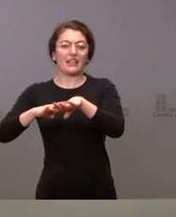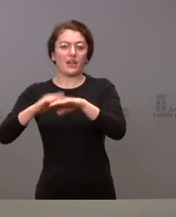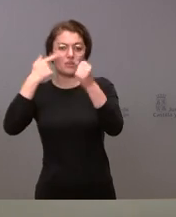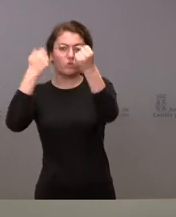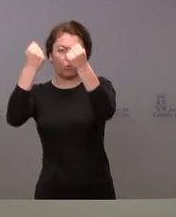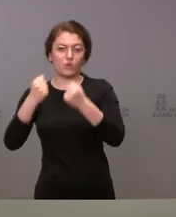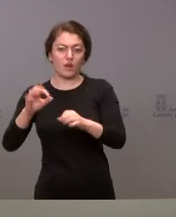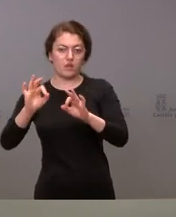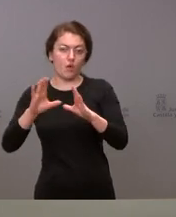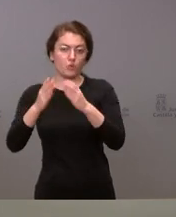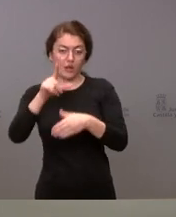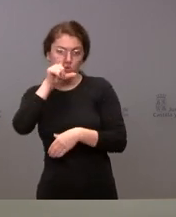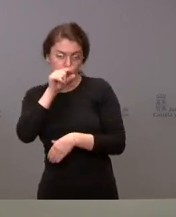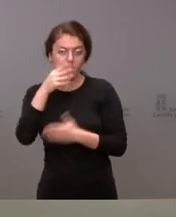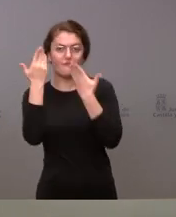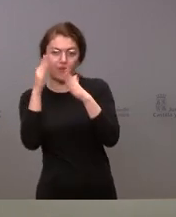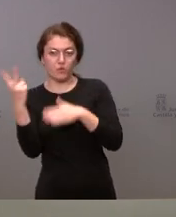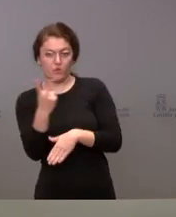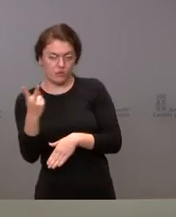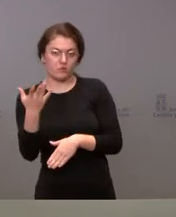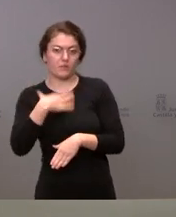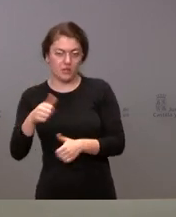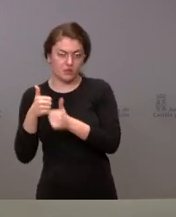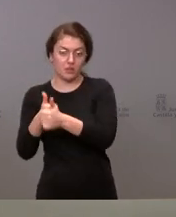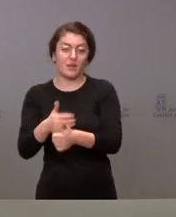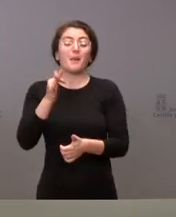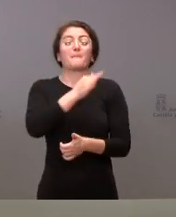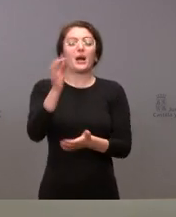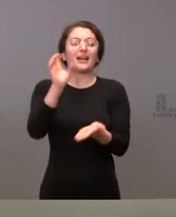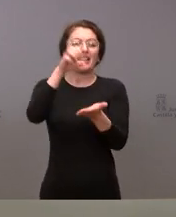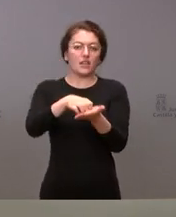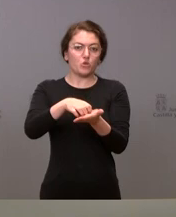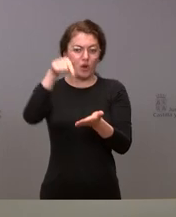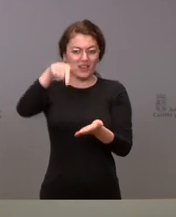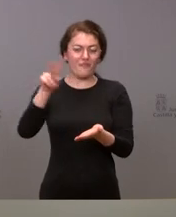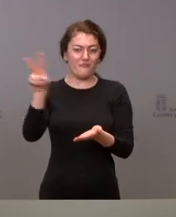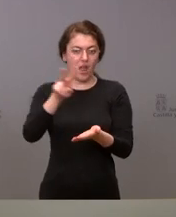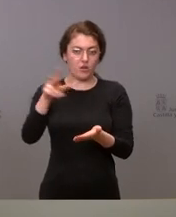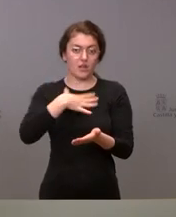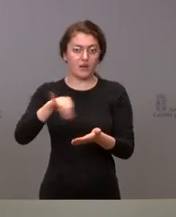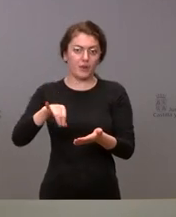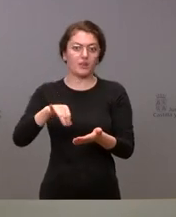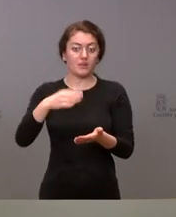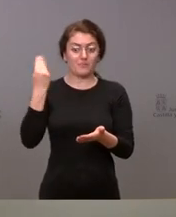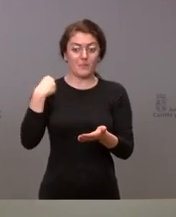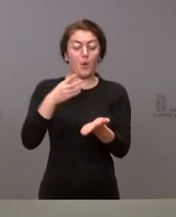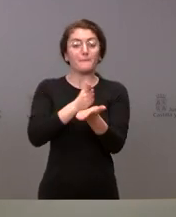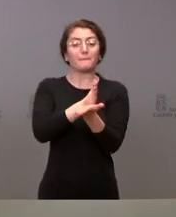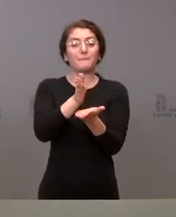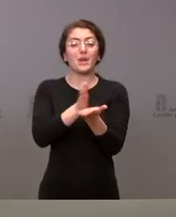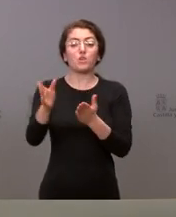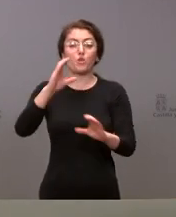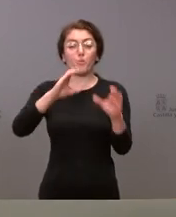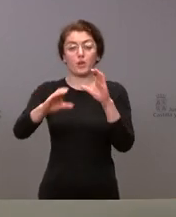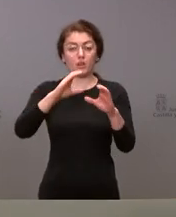León, tanto en Twitter como en Facebook. Y en el Centro Miguel de Libes podrán estar acreditados aquellos medios de comunicación que